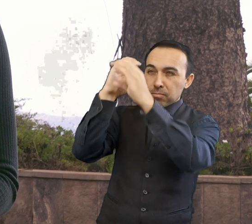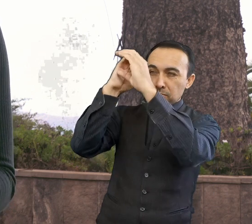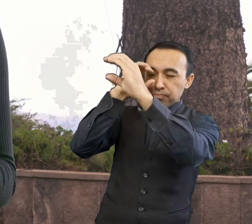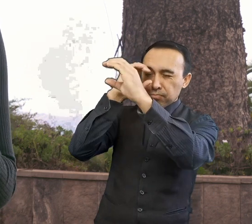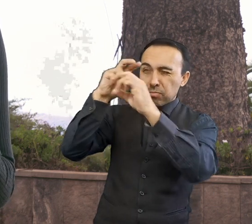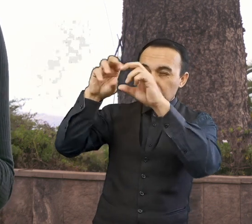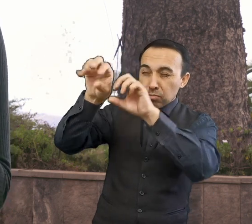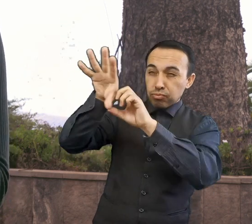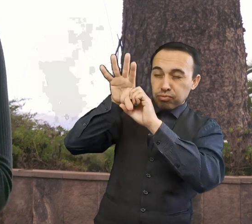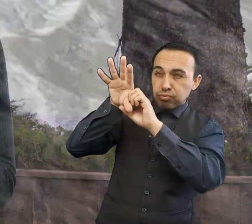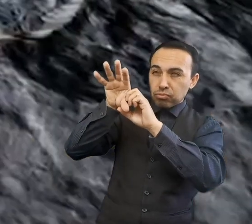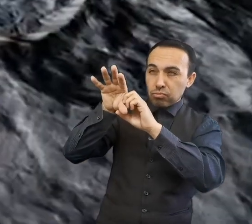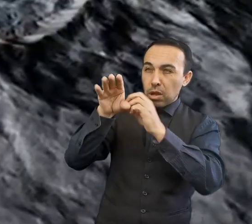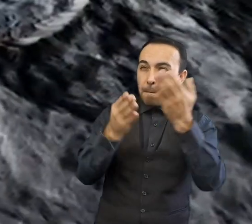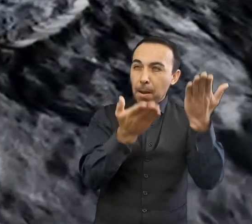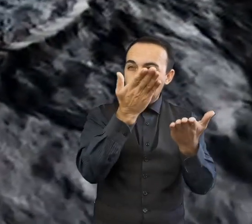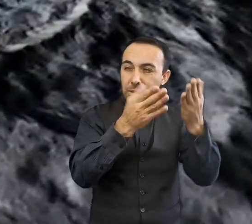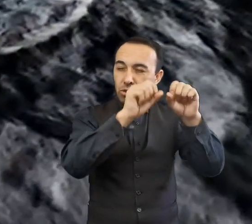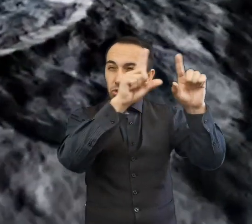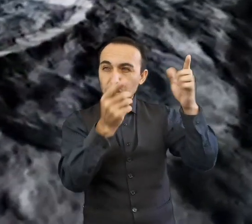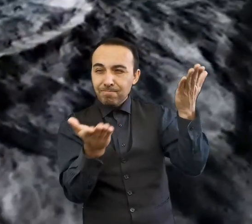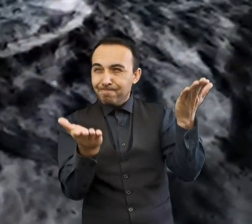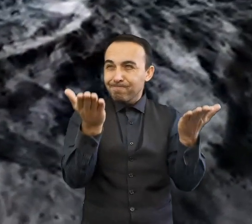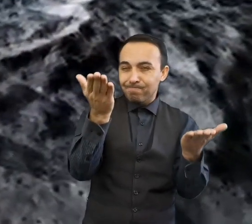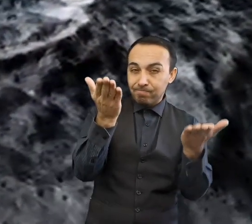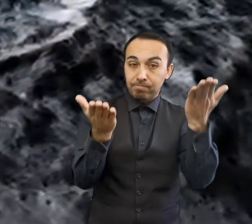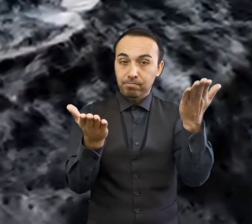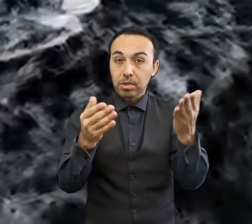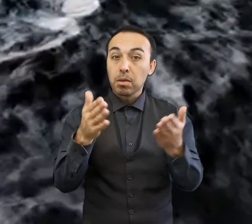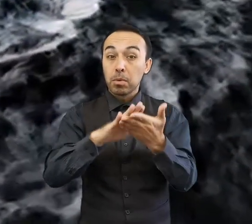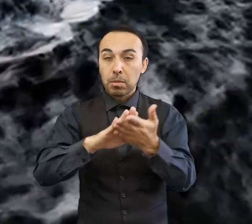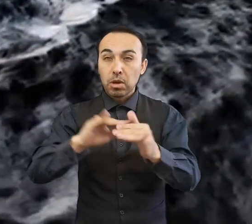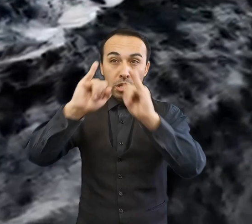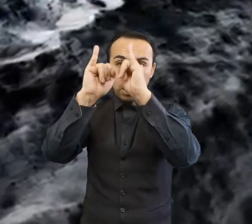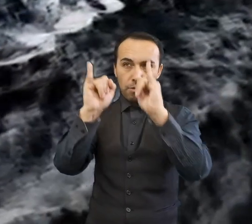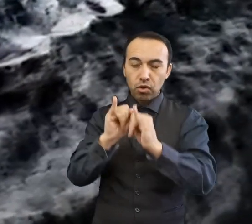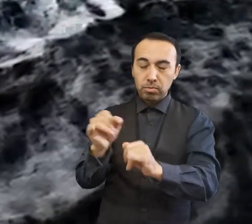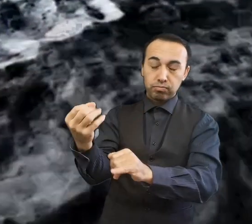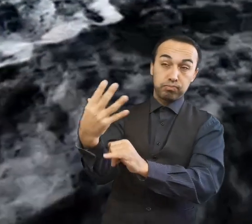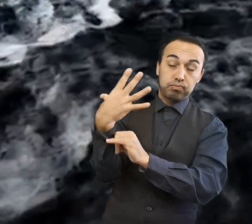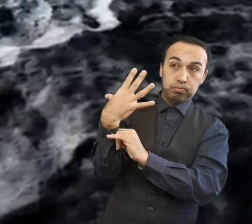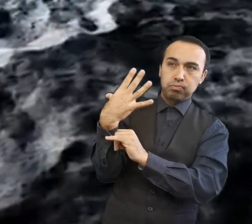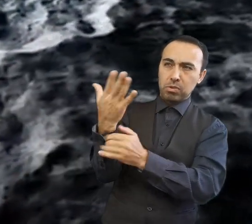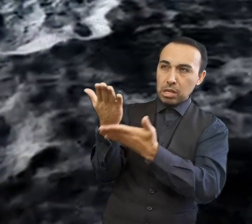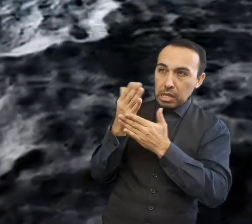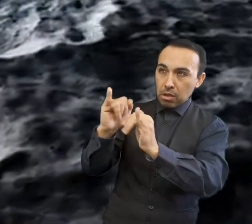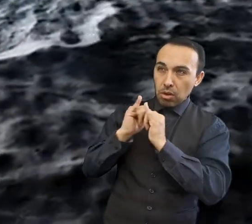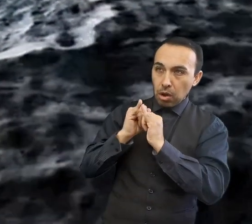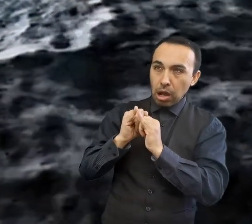Sol. De acuerdo a la forma que el asteroide refleja o absorbe la luz del Sol, se puede deducir qué materiales lo